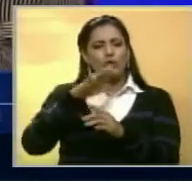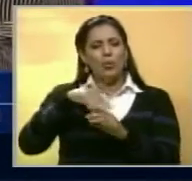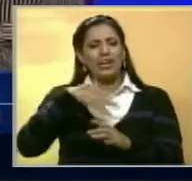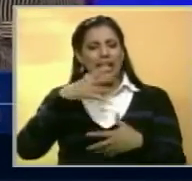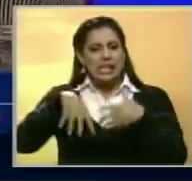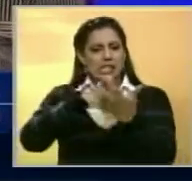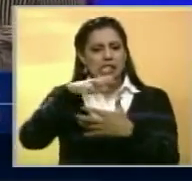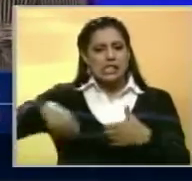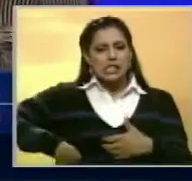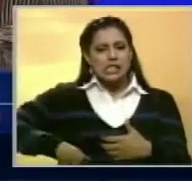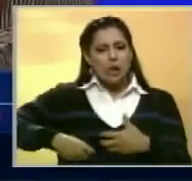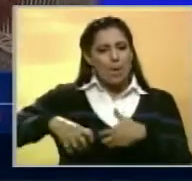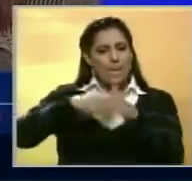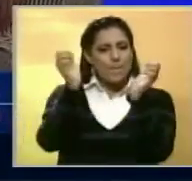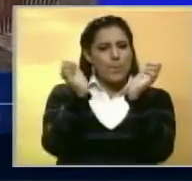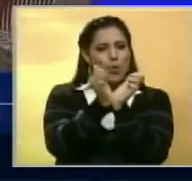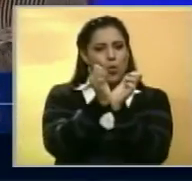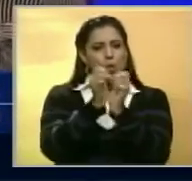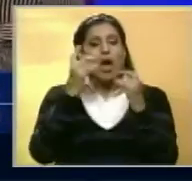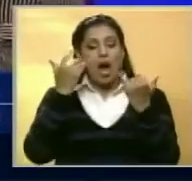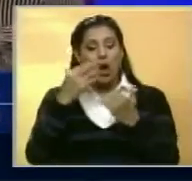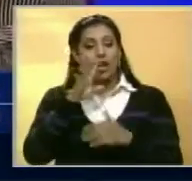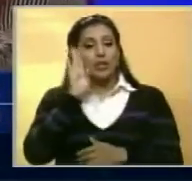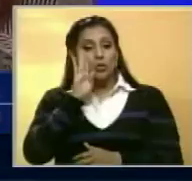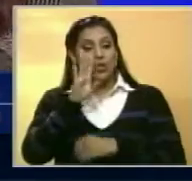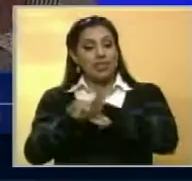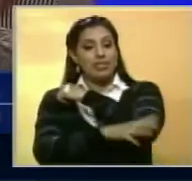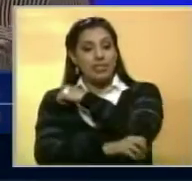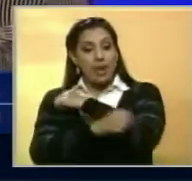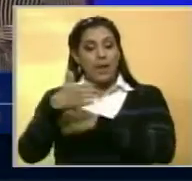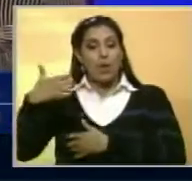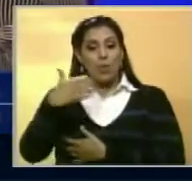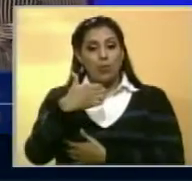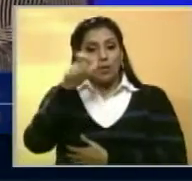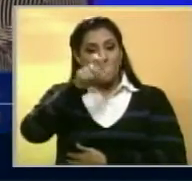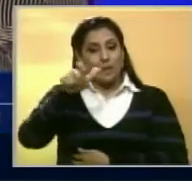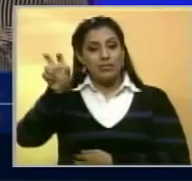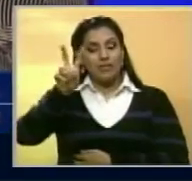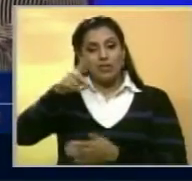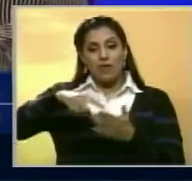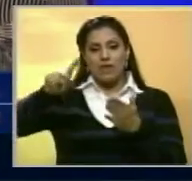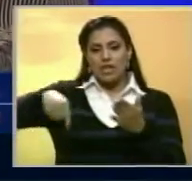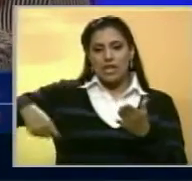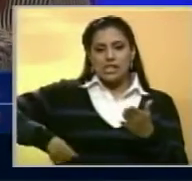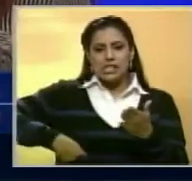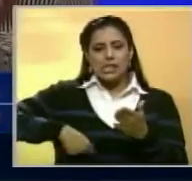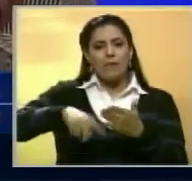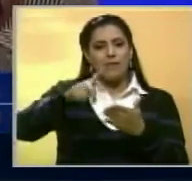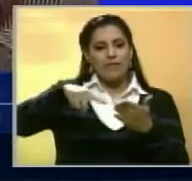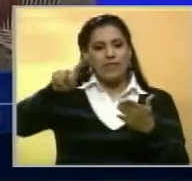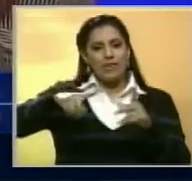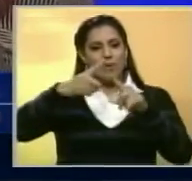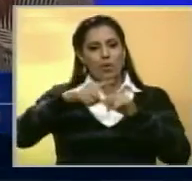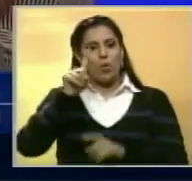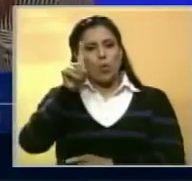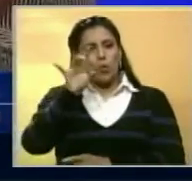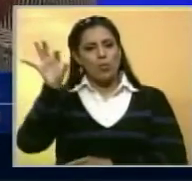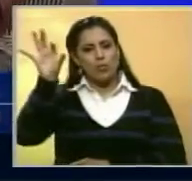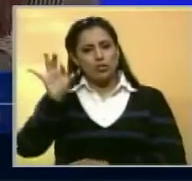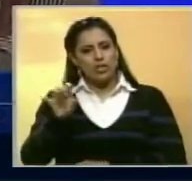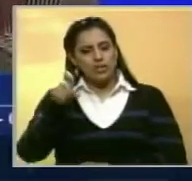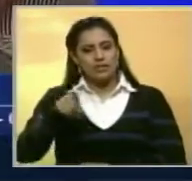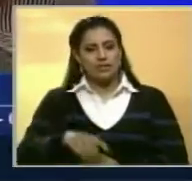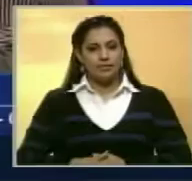buscan crear confrontación, añadió que hubo manipulación por parte de la MUD para que los venezolanos firmaran con el fin de alcanzar el 1% que